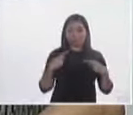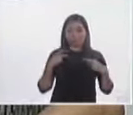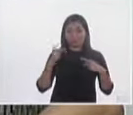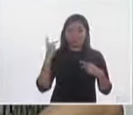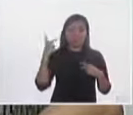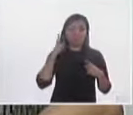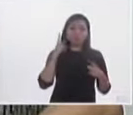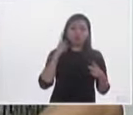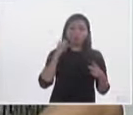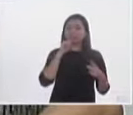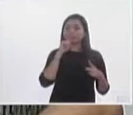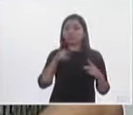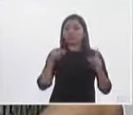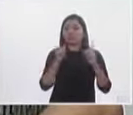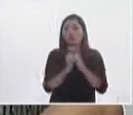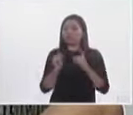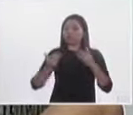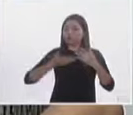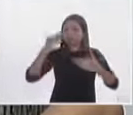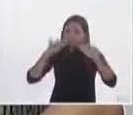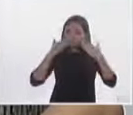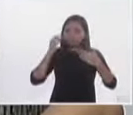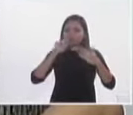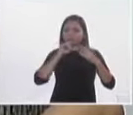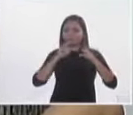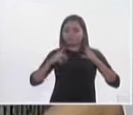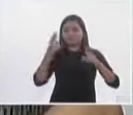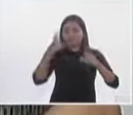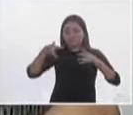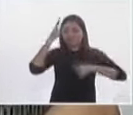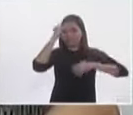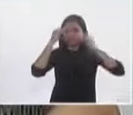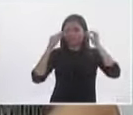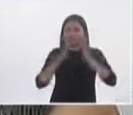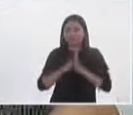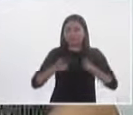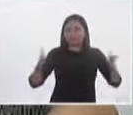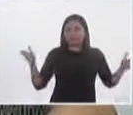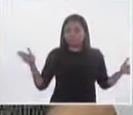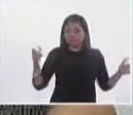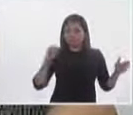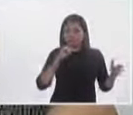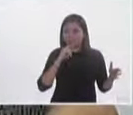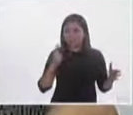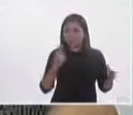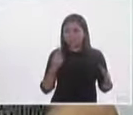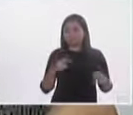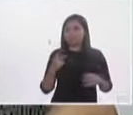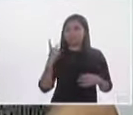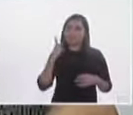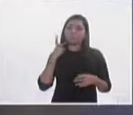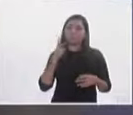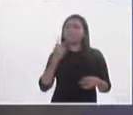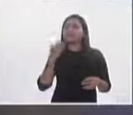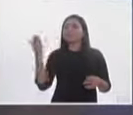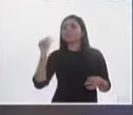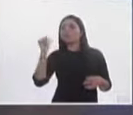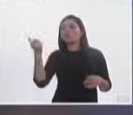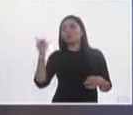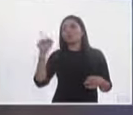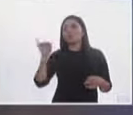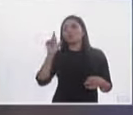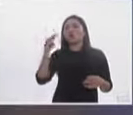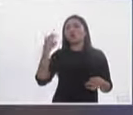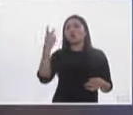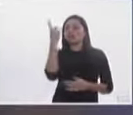con la misma con estudios que abarquen el tema supongo que del ejercicio político Jorge Müller de Jardines de la